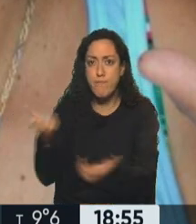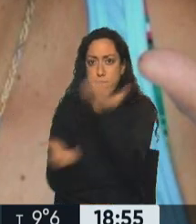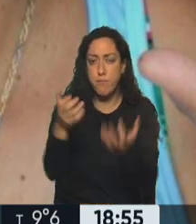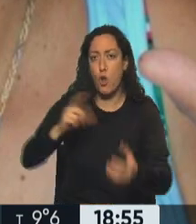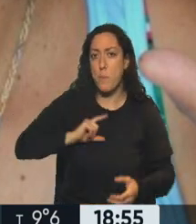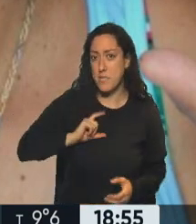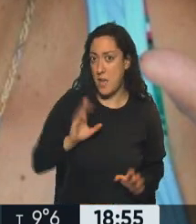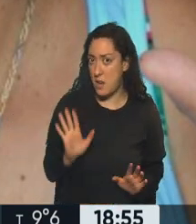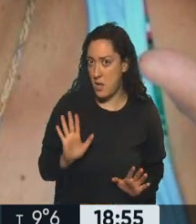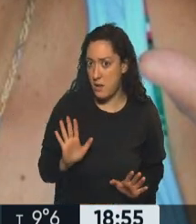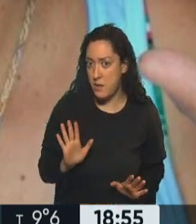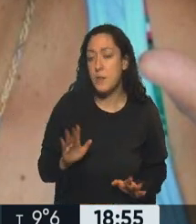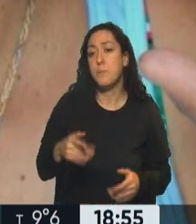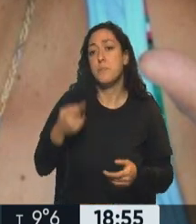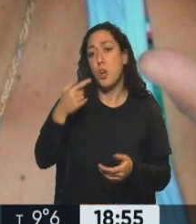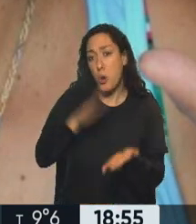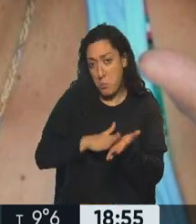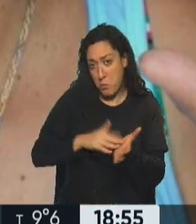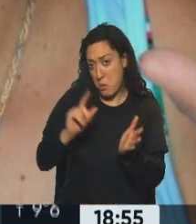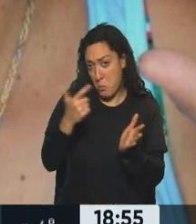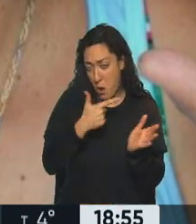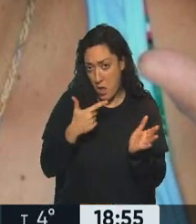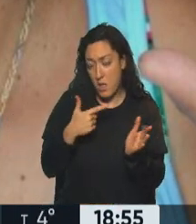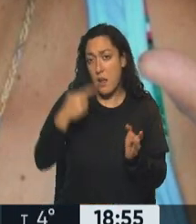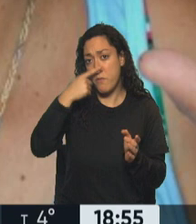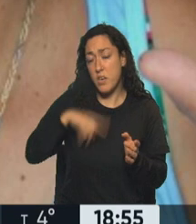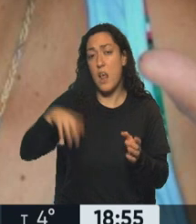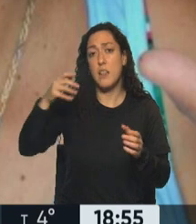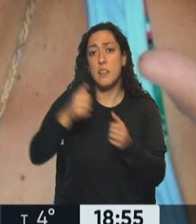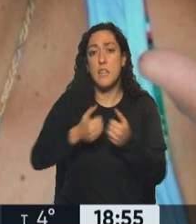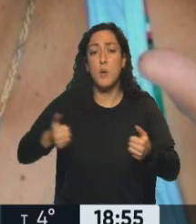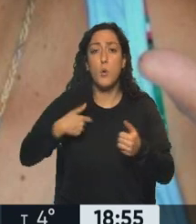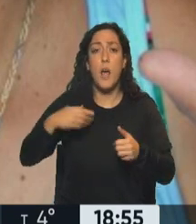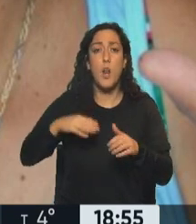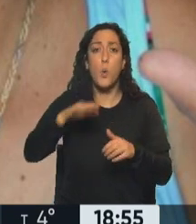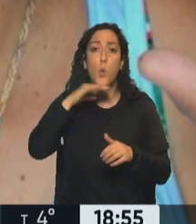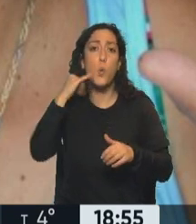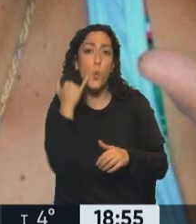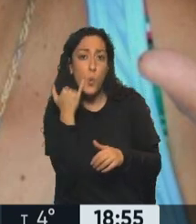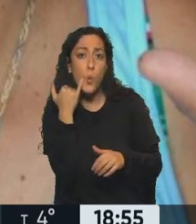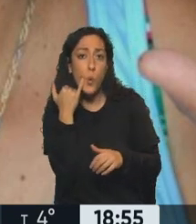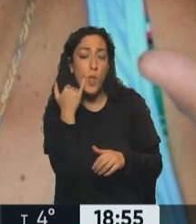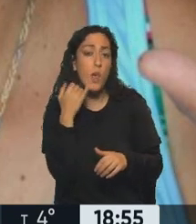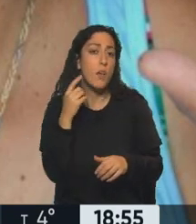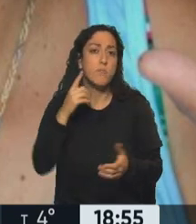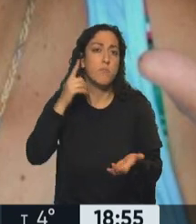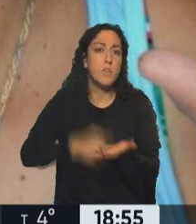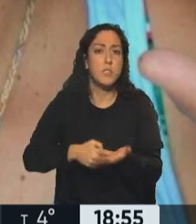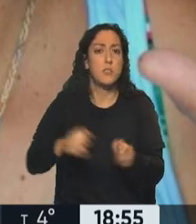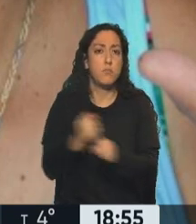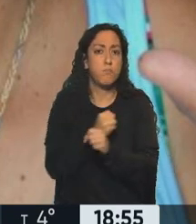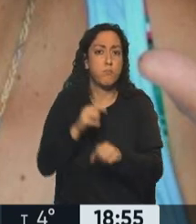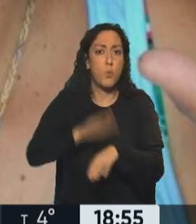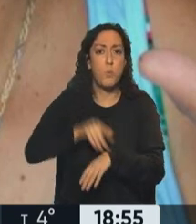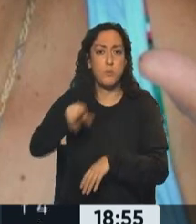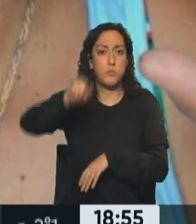absuelta y después un tribunal superior de Jujuy la condenó y la corte de Siempre territorio de Morales. Siempre territorio. Todas las